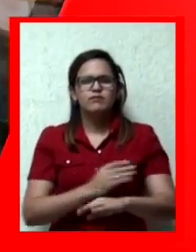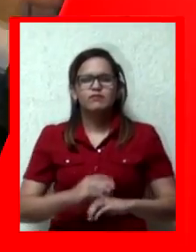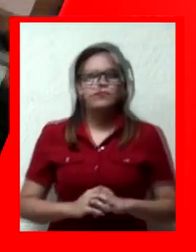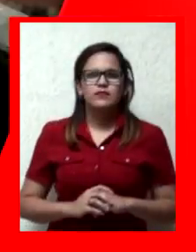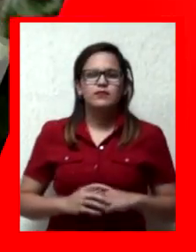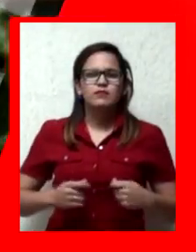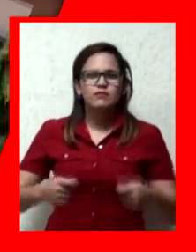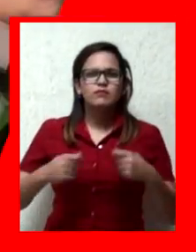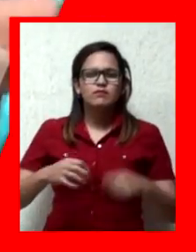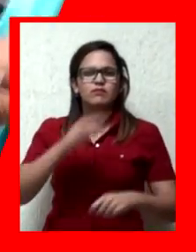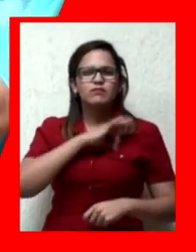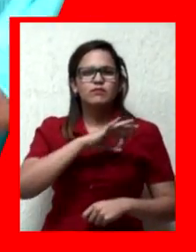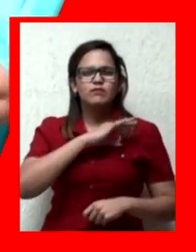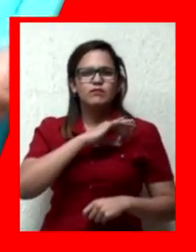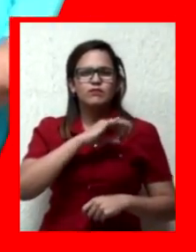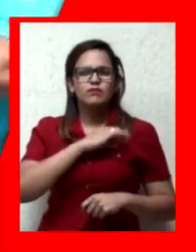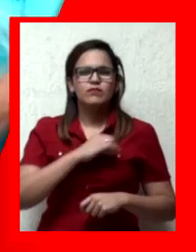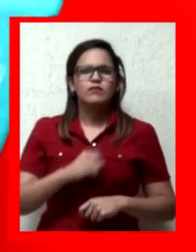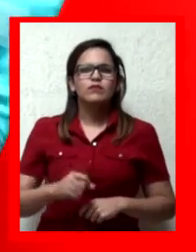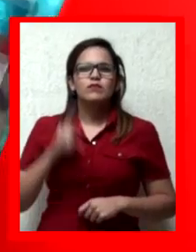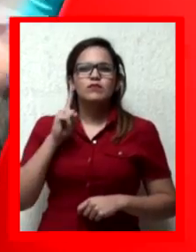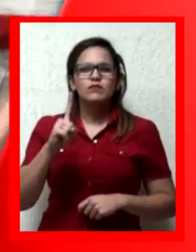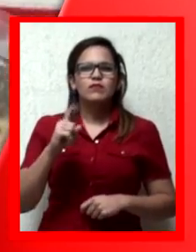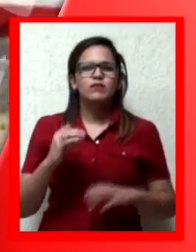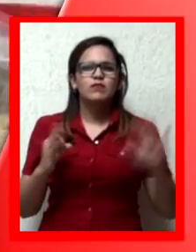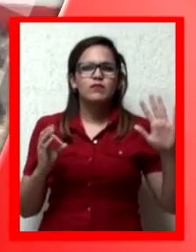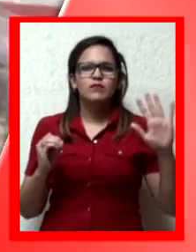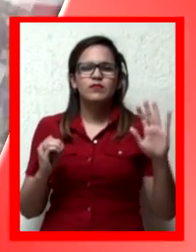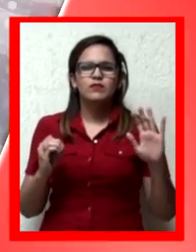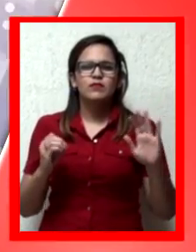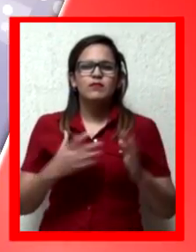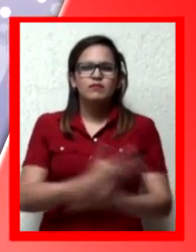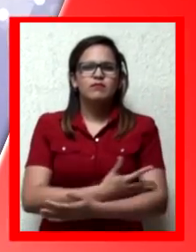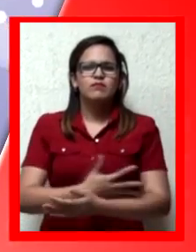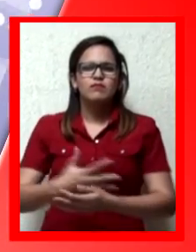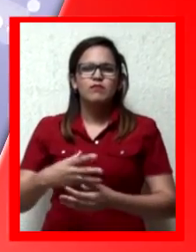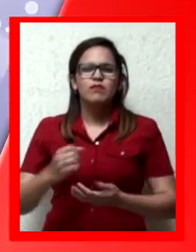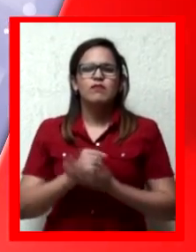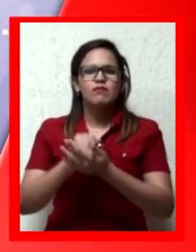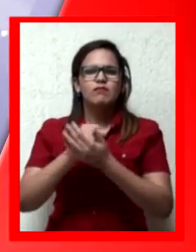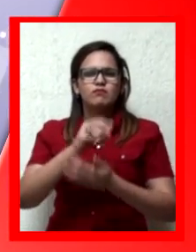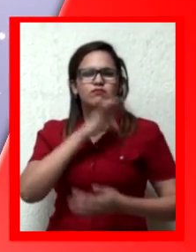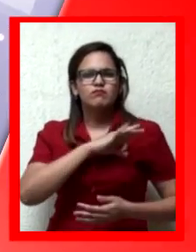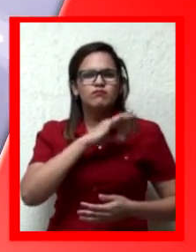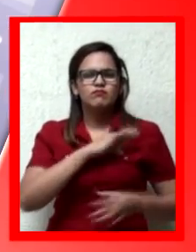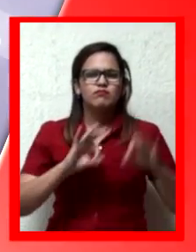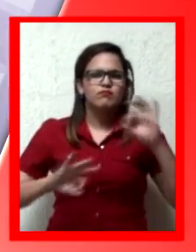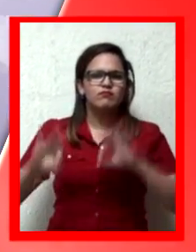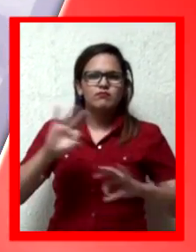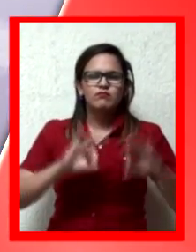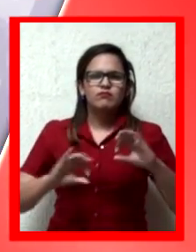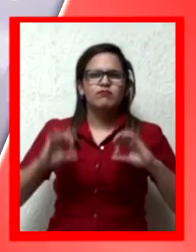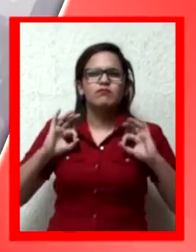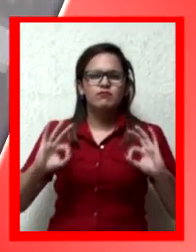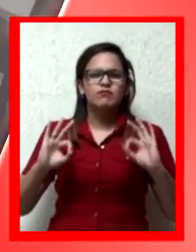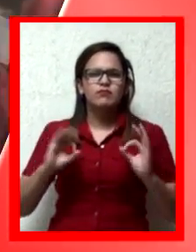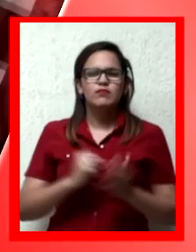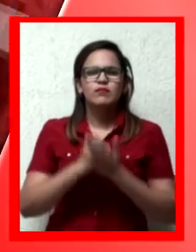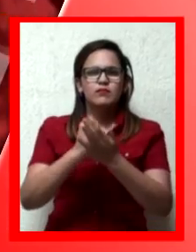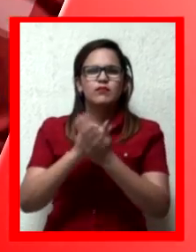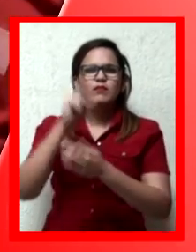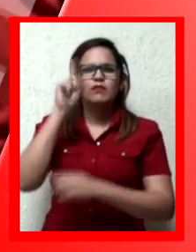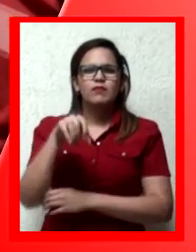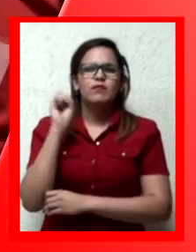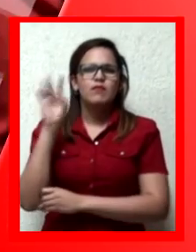potencia En inversión social se destinaron 180 millones en ayudas sociales, quimioterapias, estudios especializados y